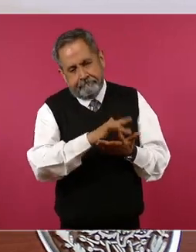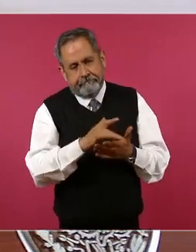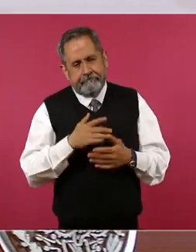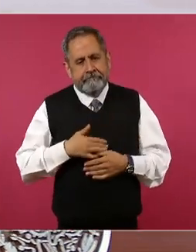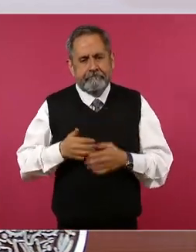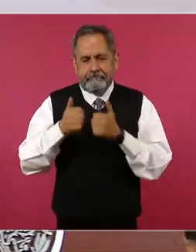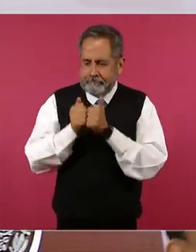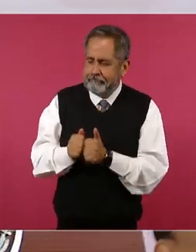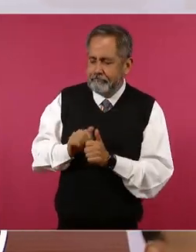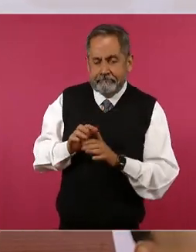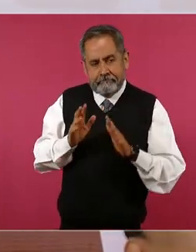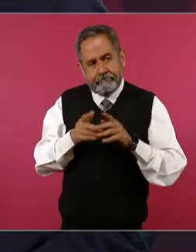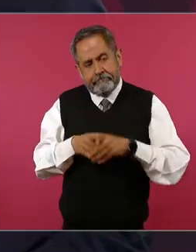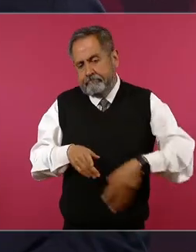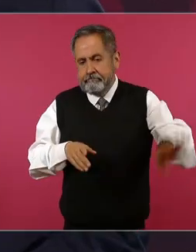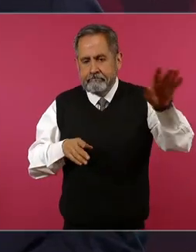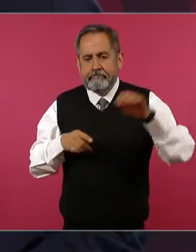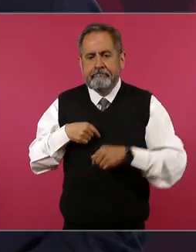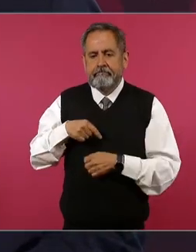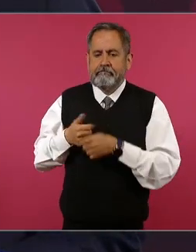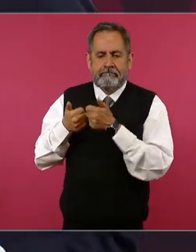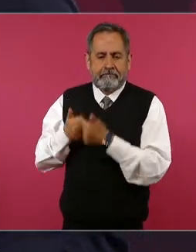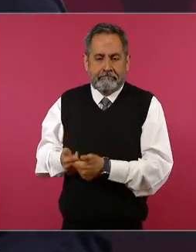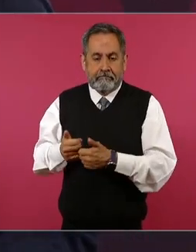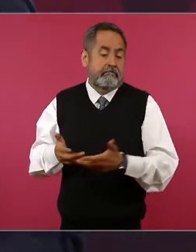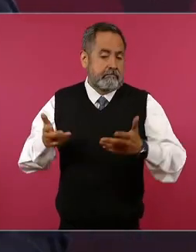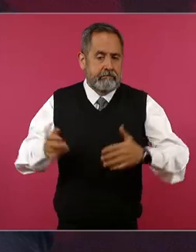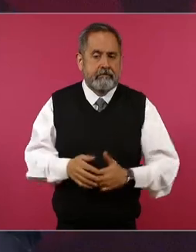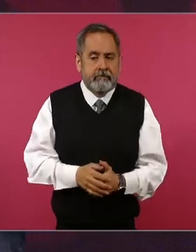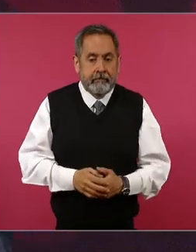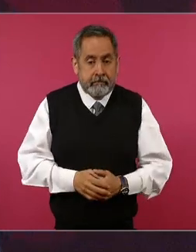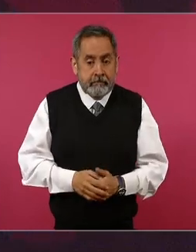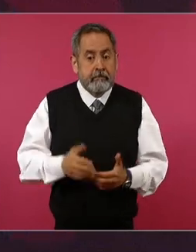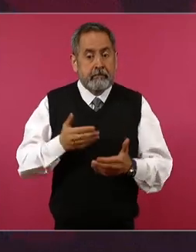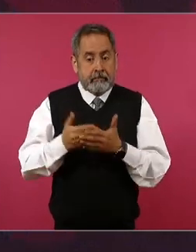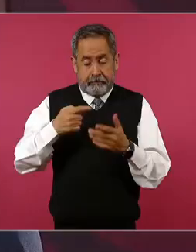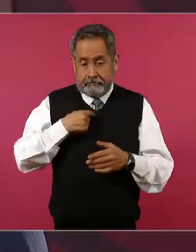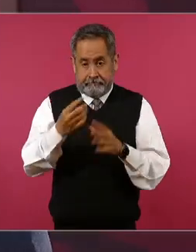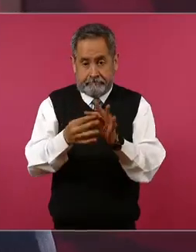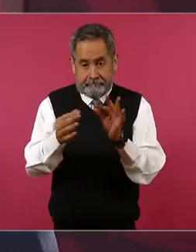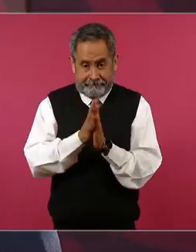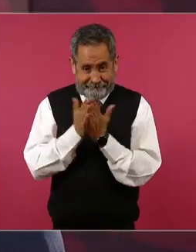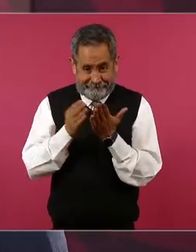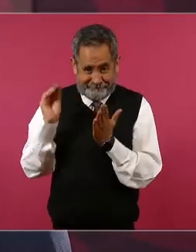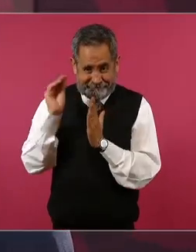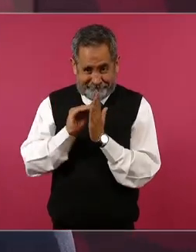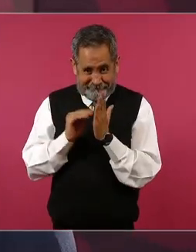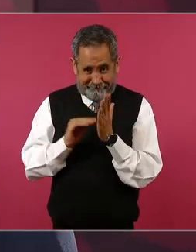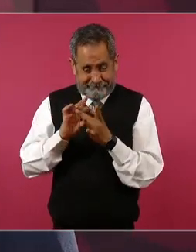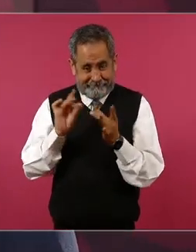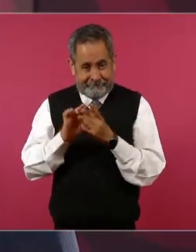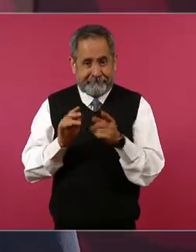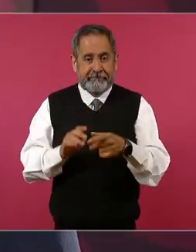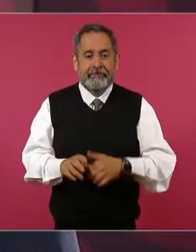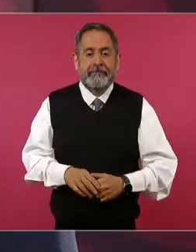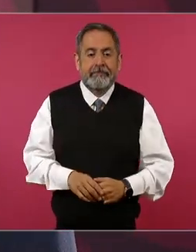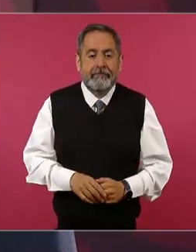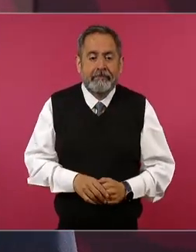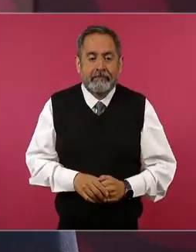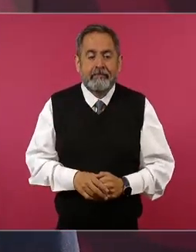en Tinaja ahora eso lo cuento en el libro este